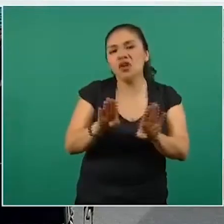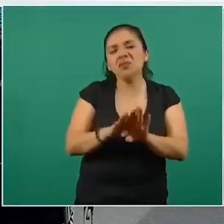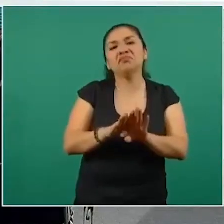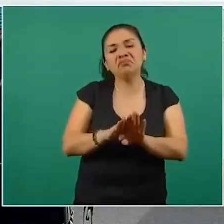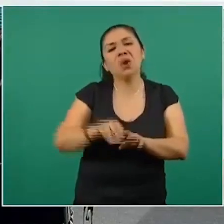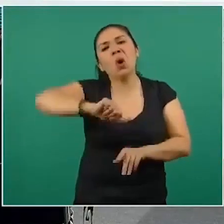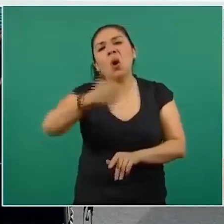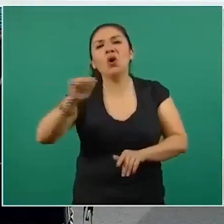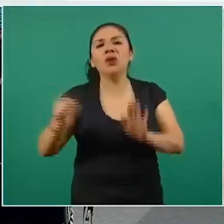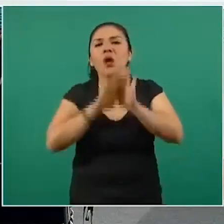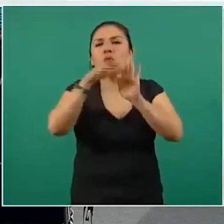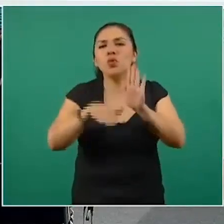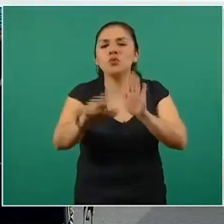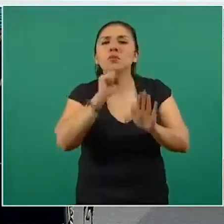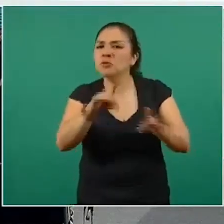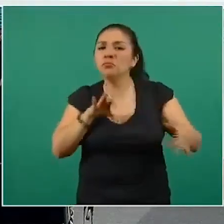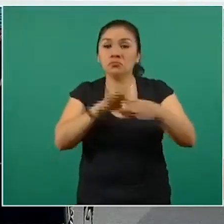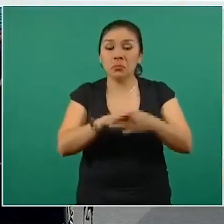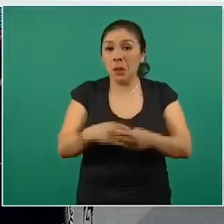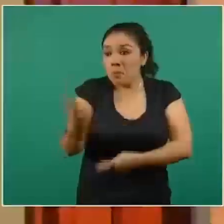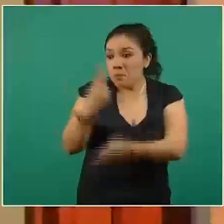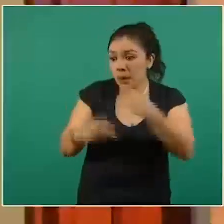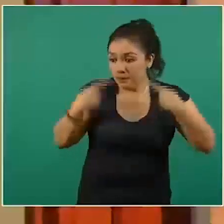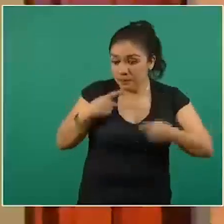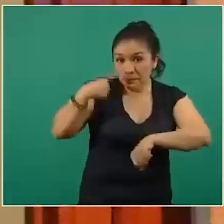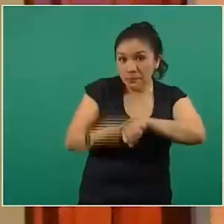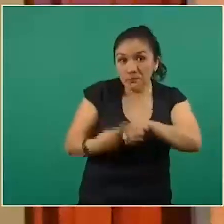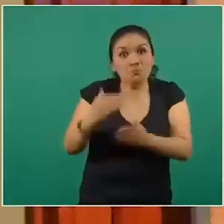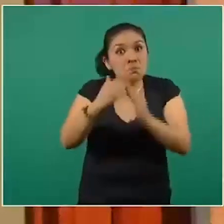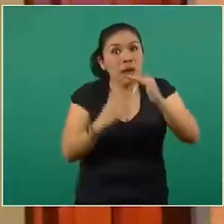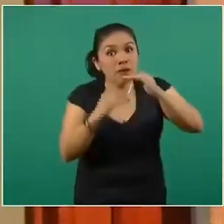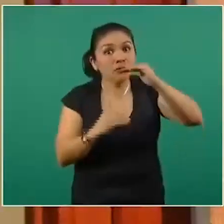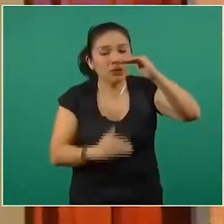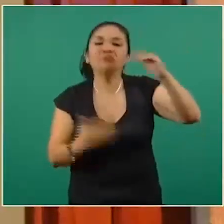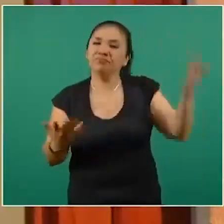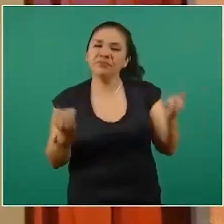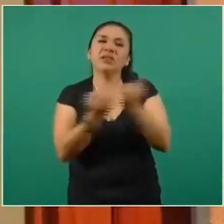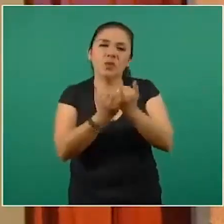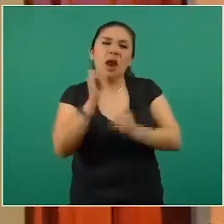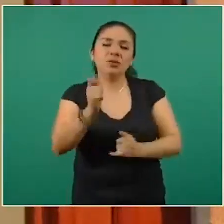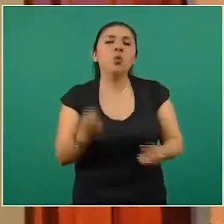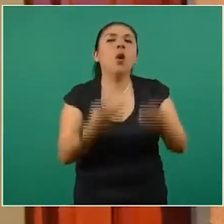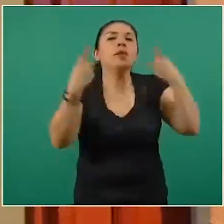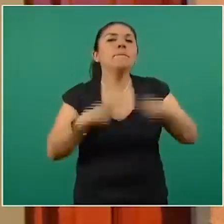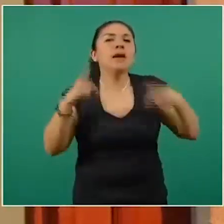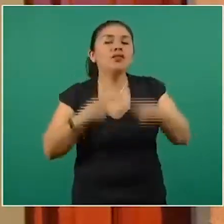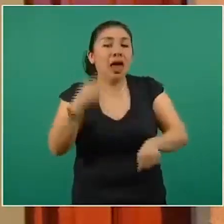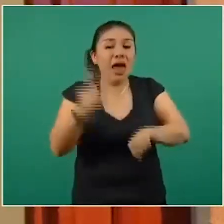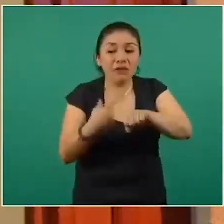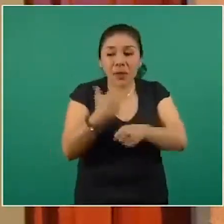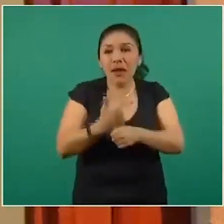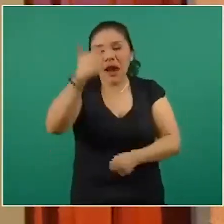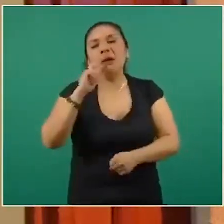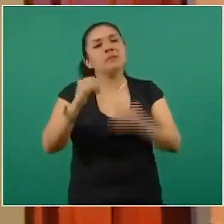el SIDA, quien fue la encargada de informar sobre la actualización del semáforo, pidió prudencia de la población para que Quintana Roo pueda tener un control